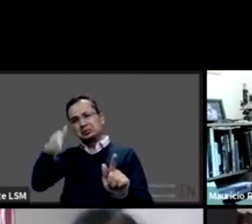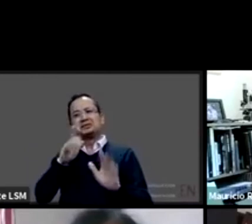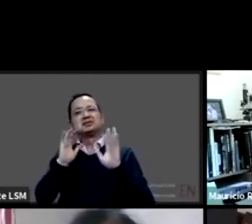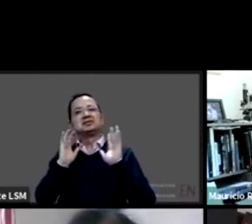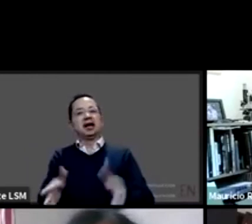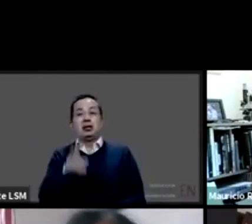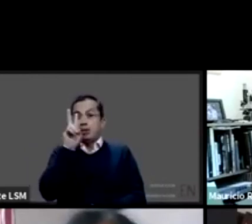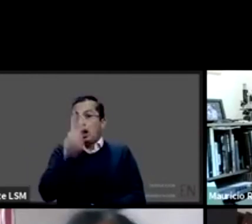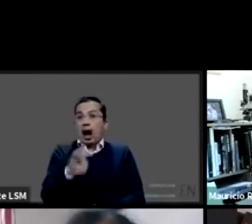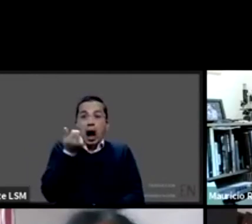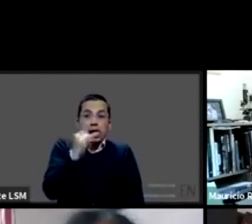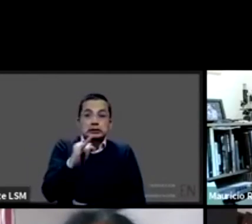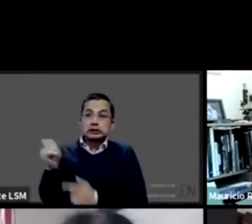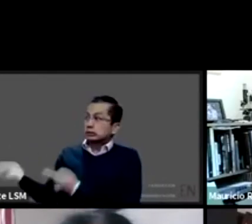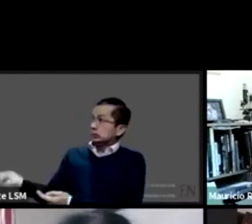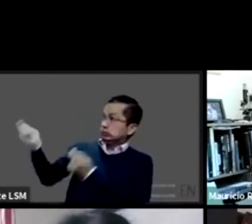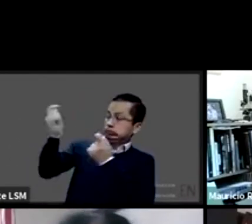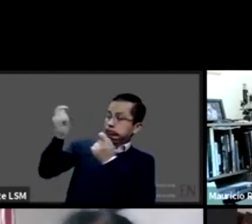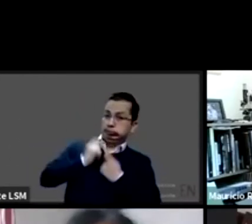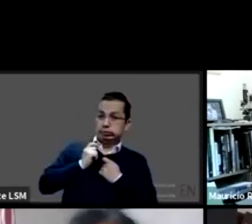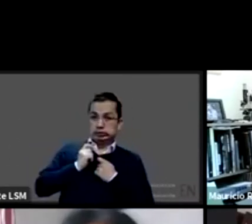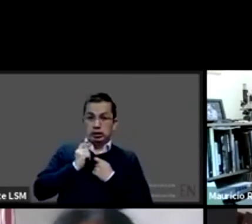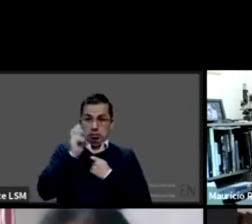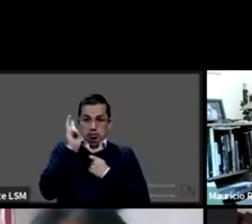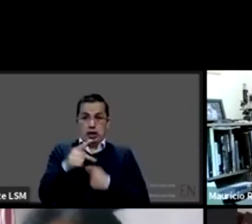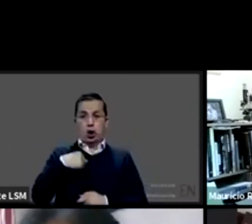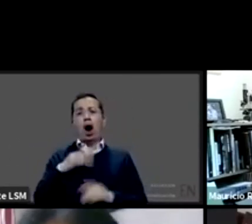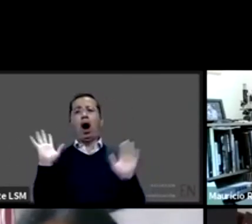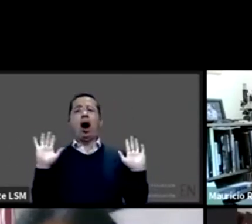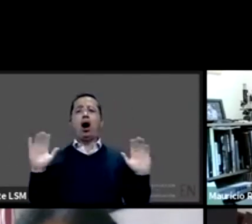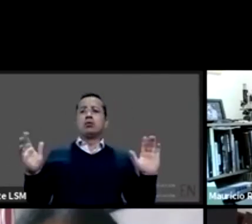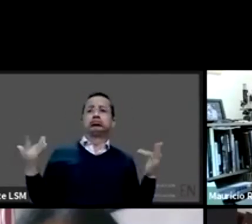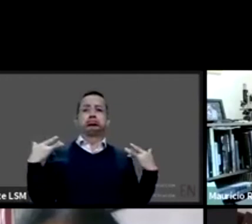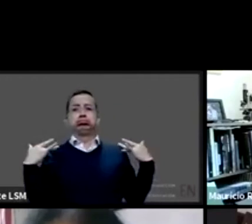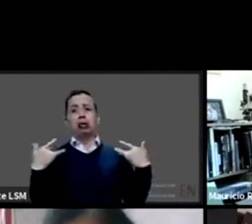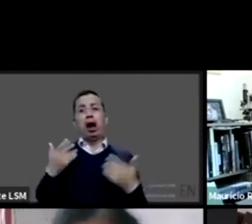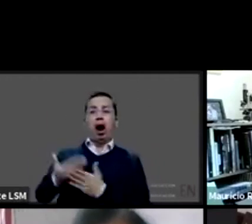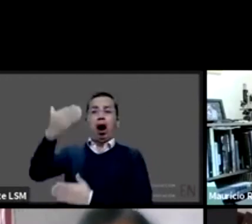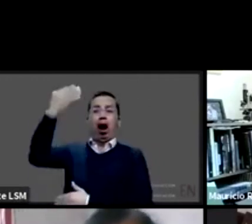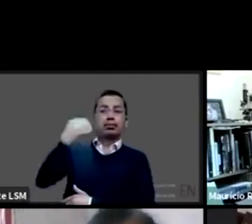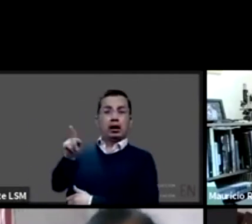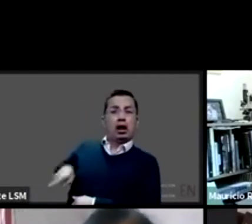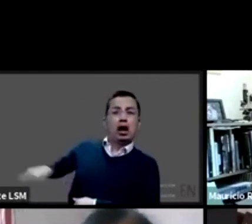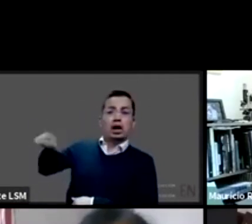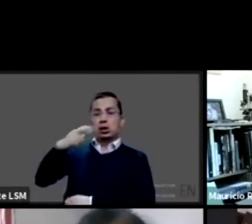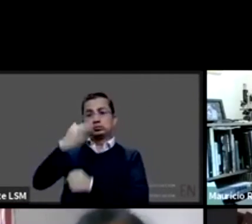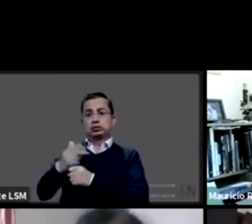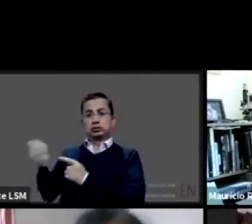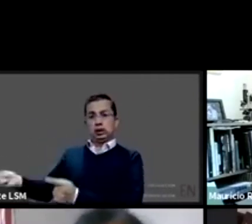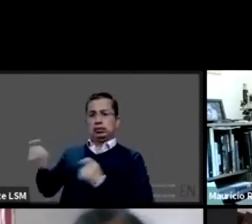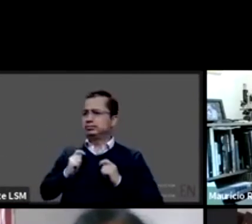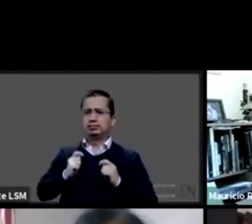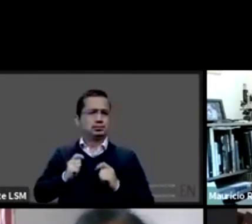y así nos lo heredaron. No, porque yo también trabajé en el Sistema Nacional de Salud con el expresidente